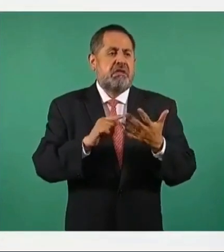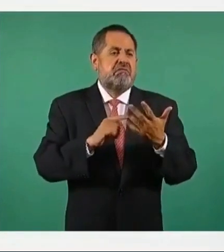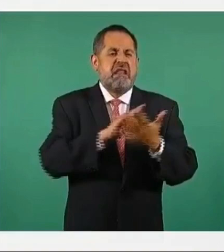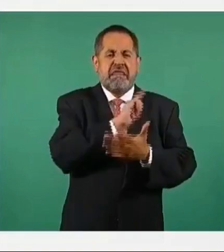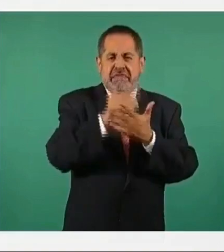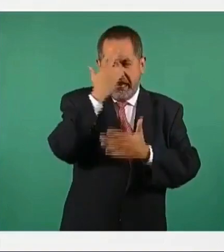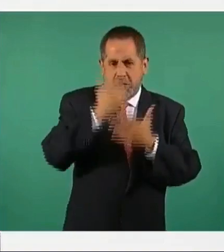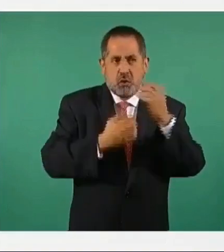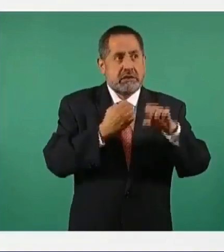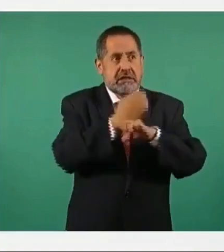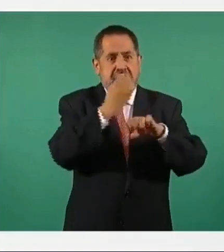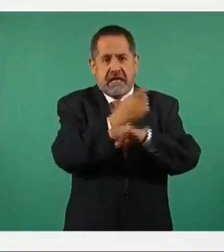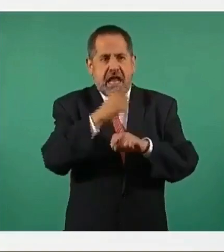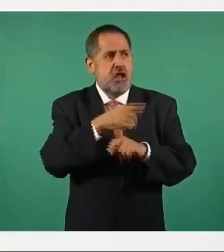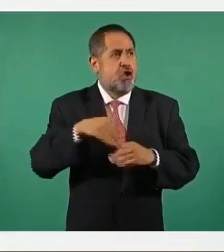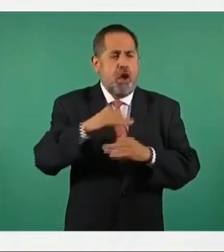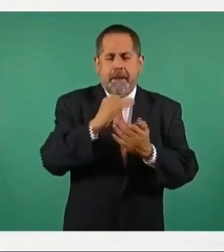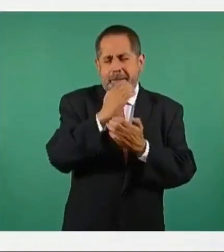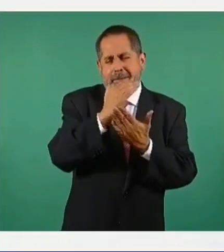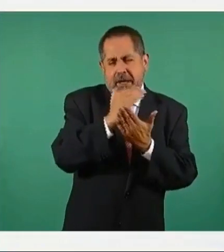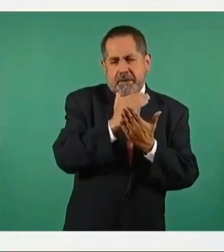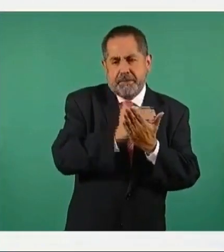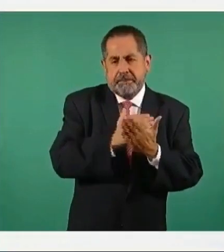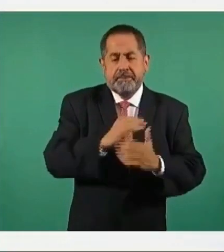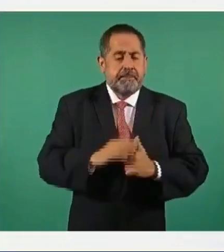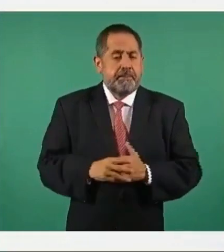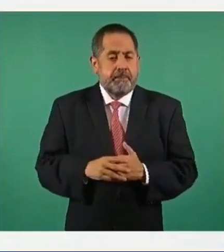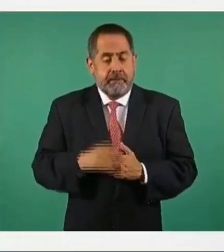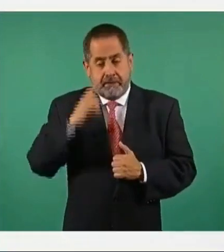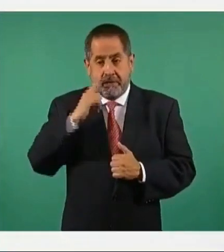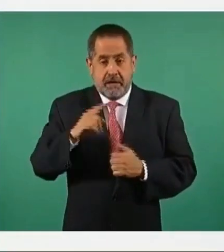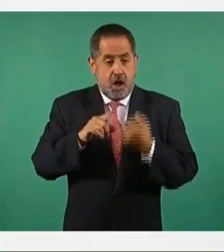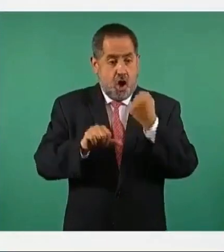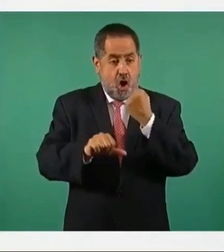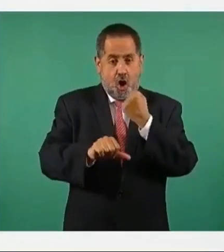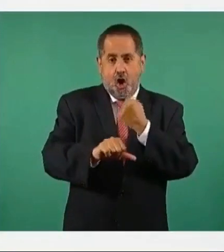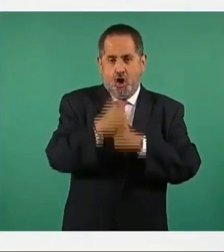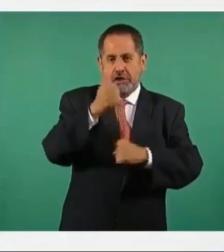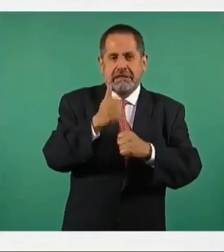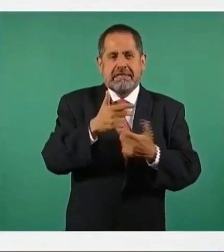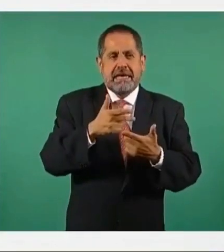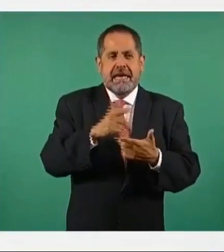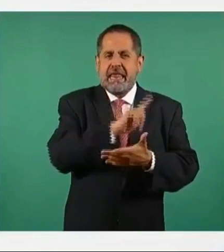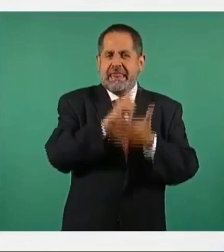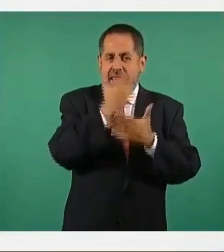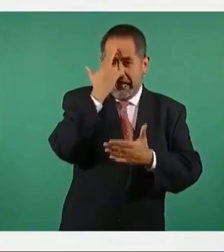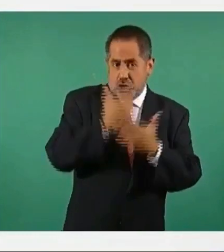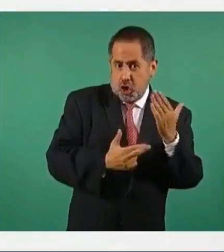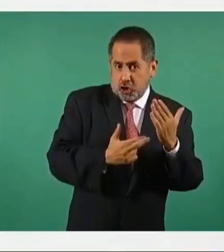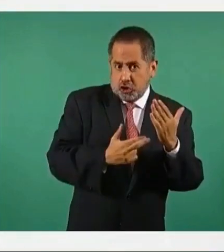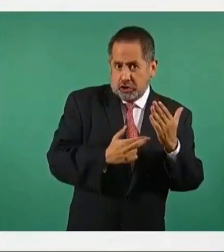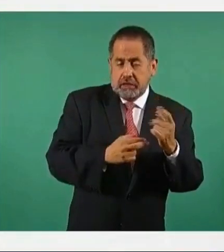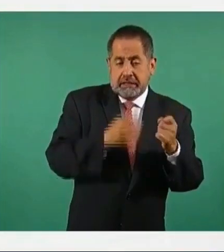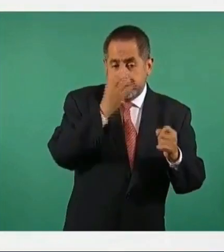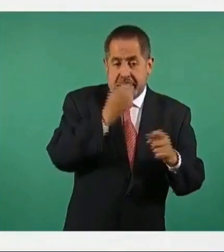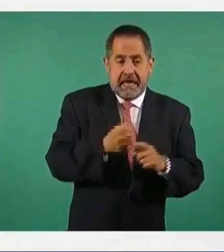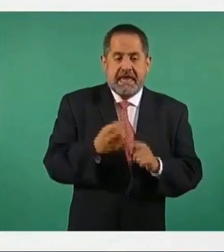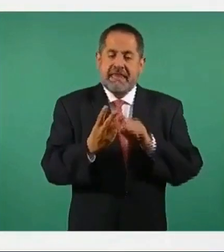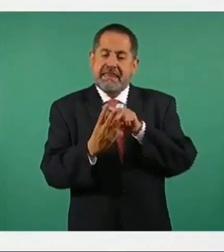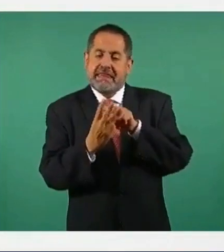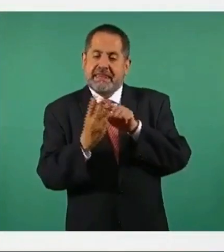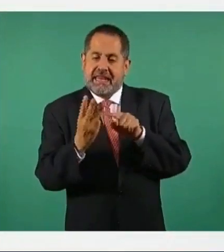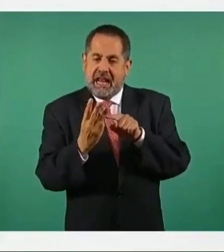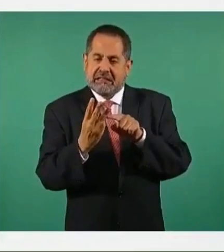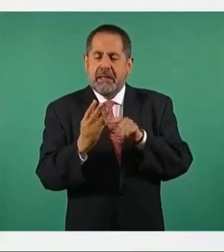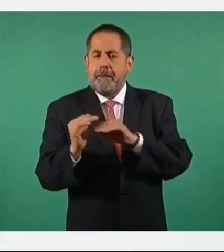En suma, de 11 delitos considerados como de mayor impacto, sólo tres han presentado